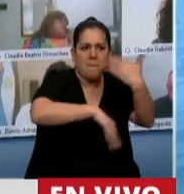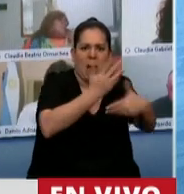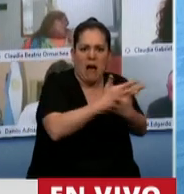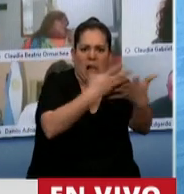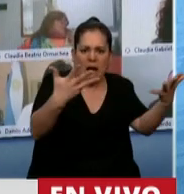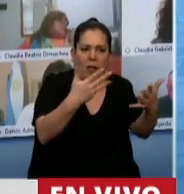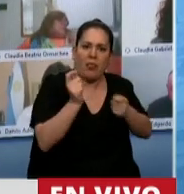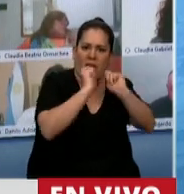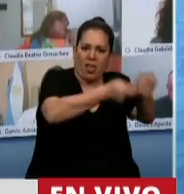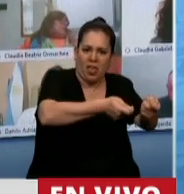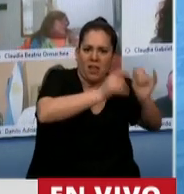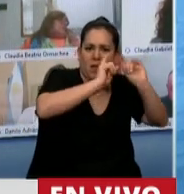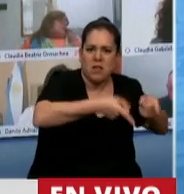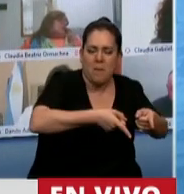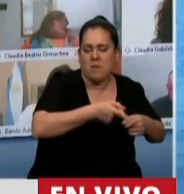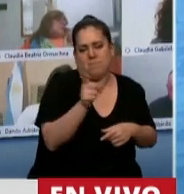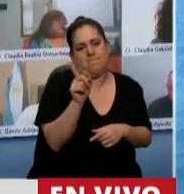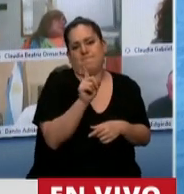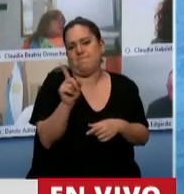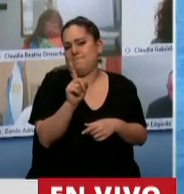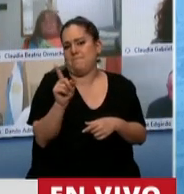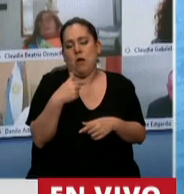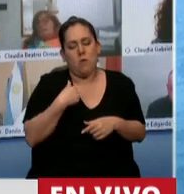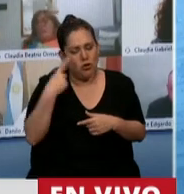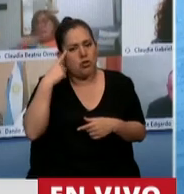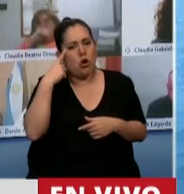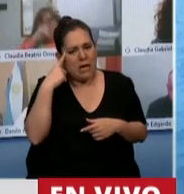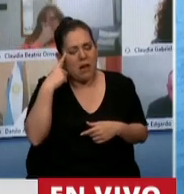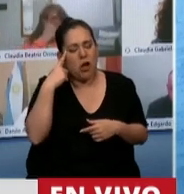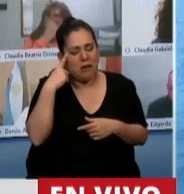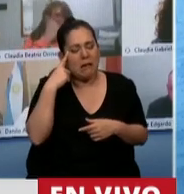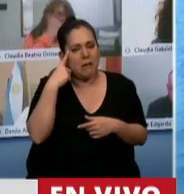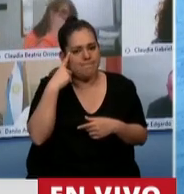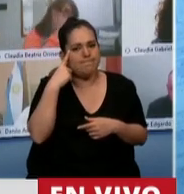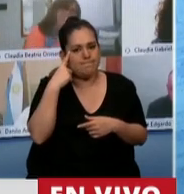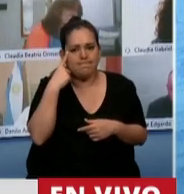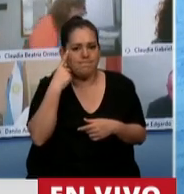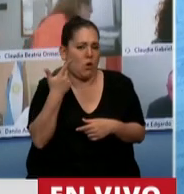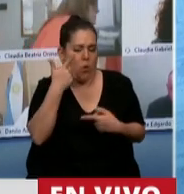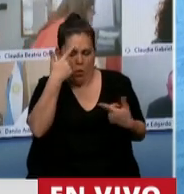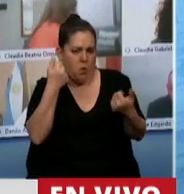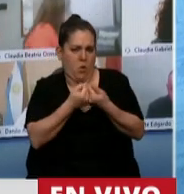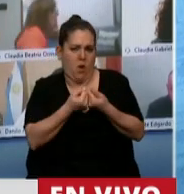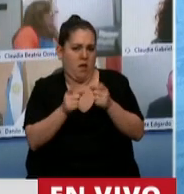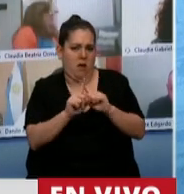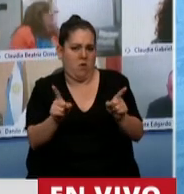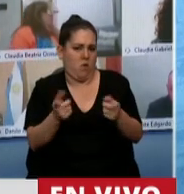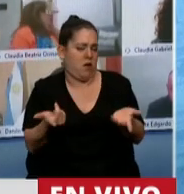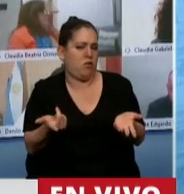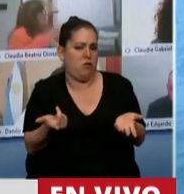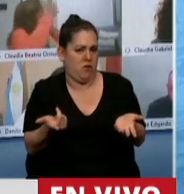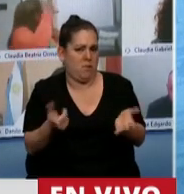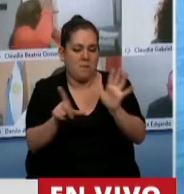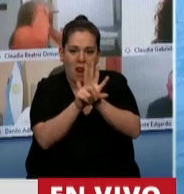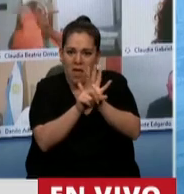estas grandes empresas y por eso creo que en eso no tenemos acuerdo, por supuesto, en lo que se